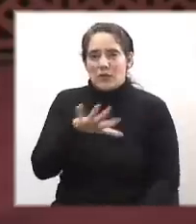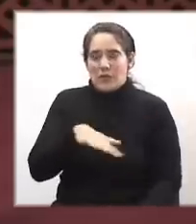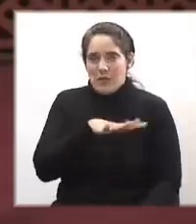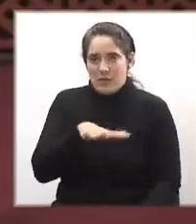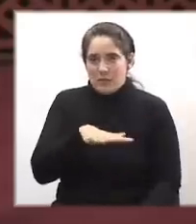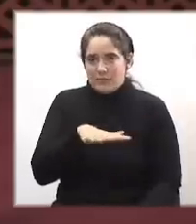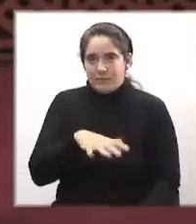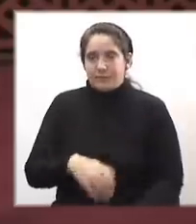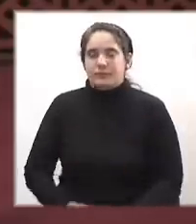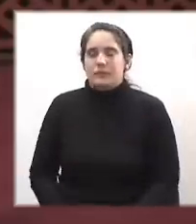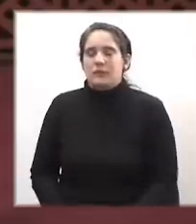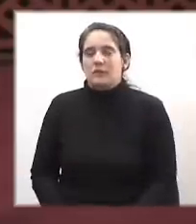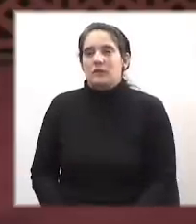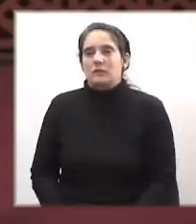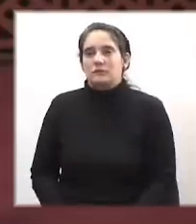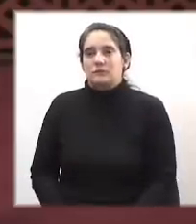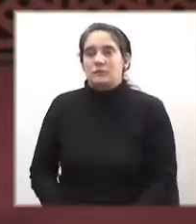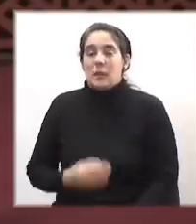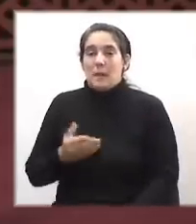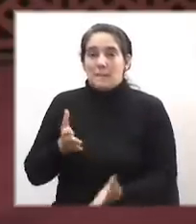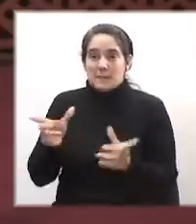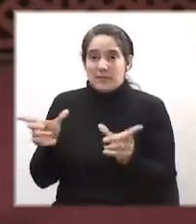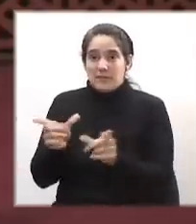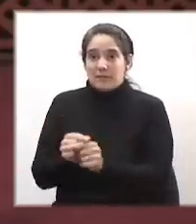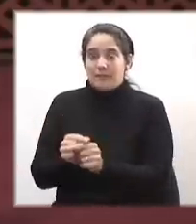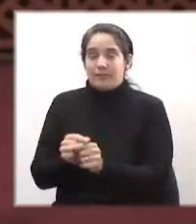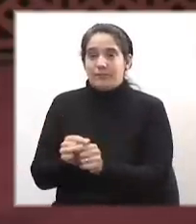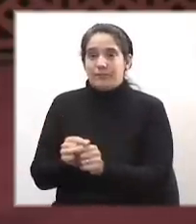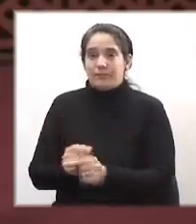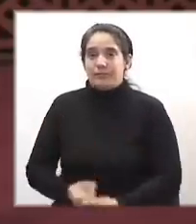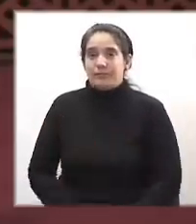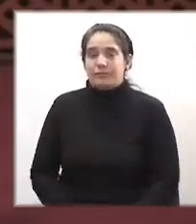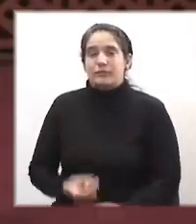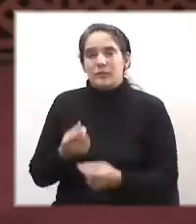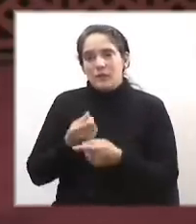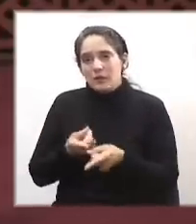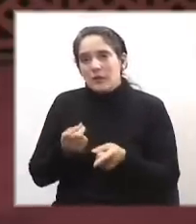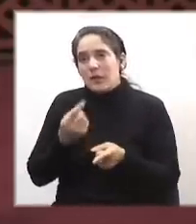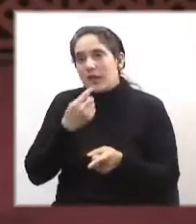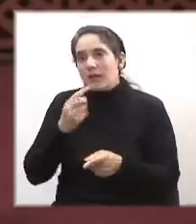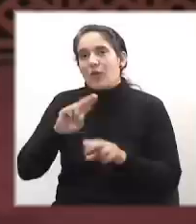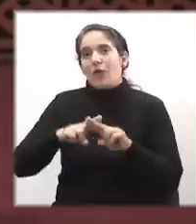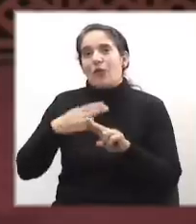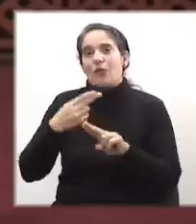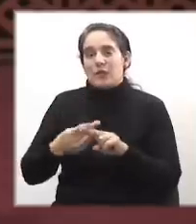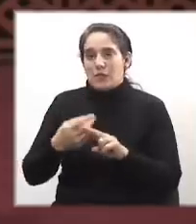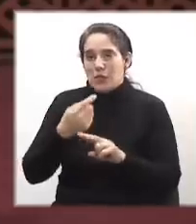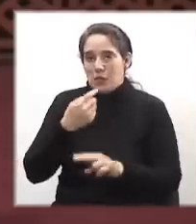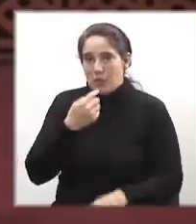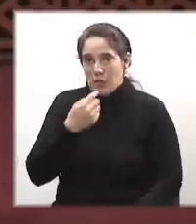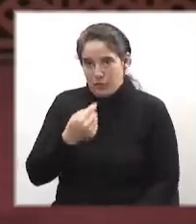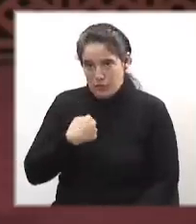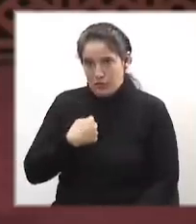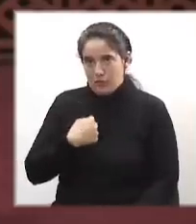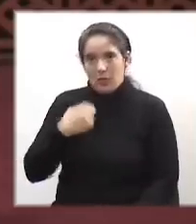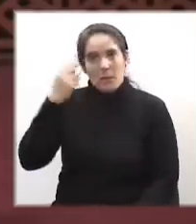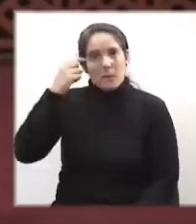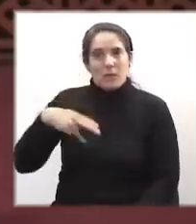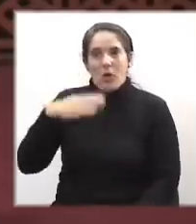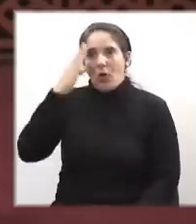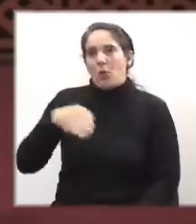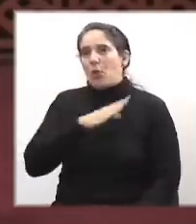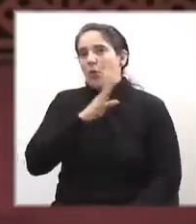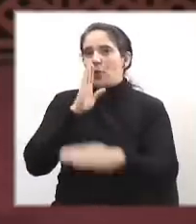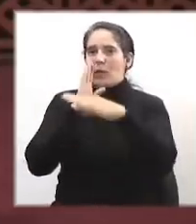guerra fría. Para finalizar, reiteramos nuestra determinación de que